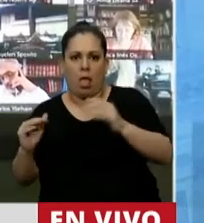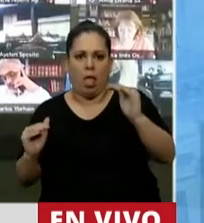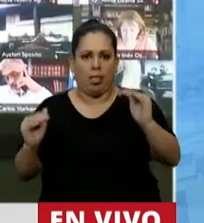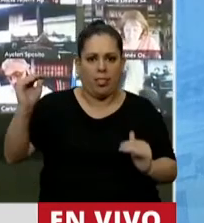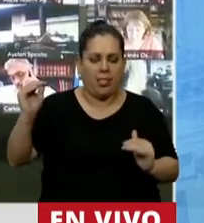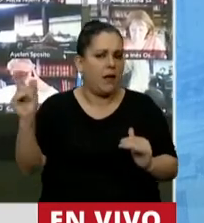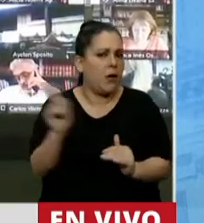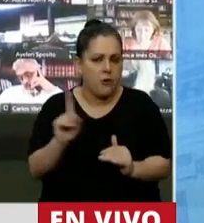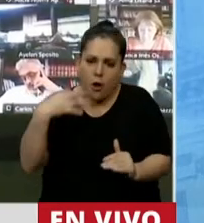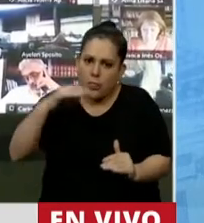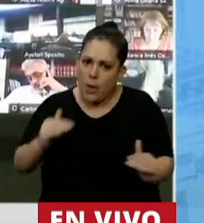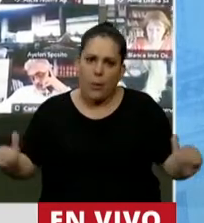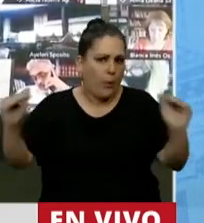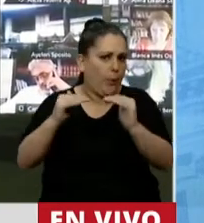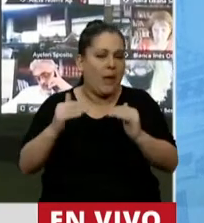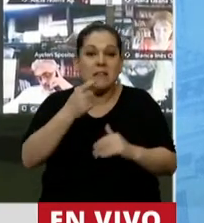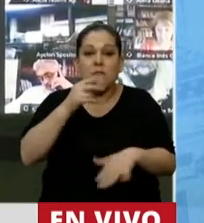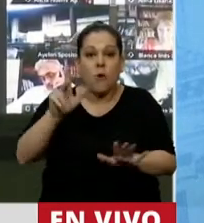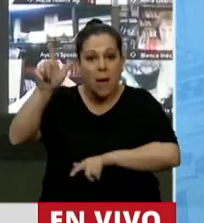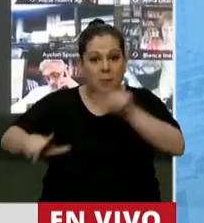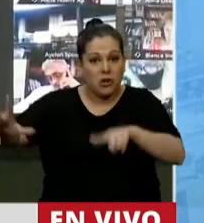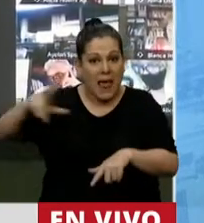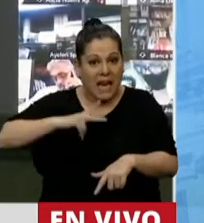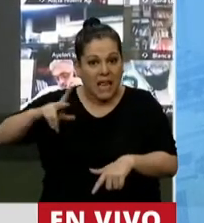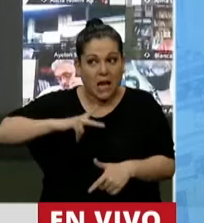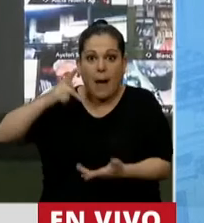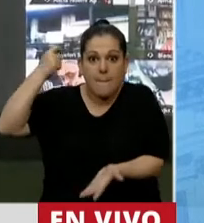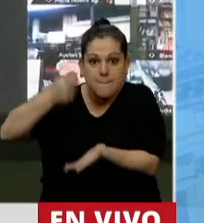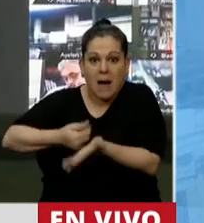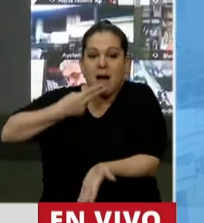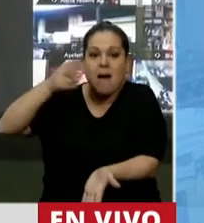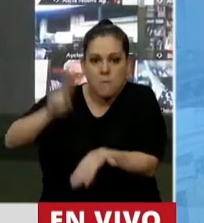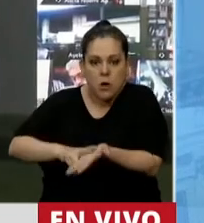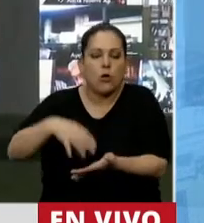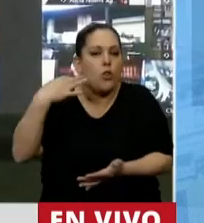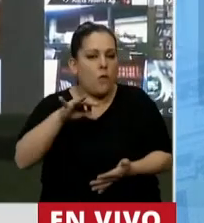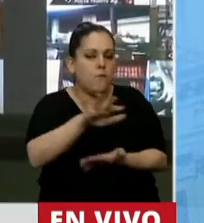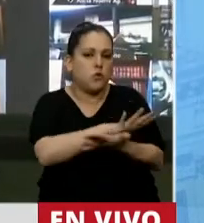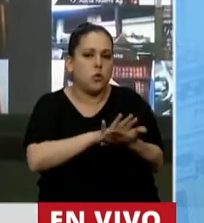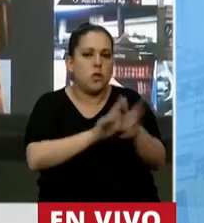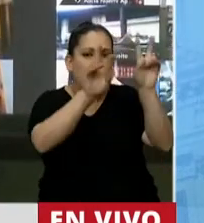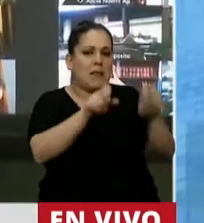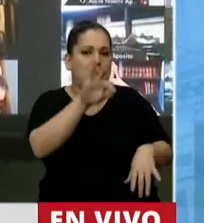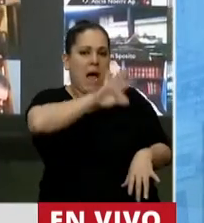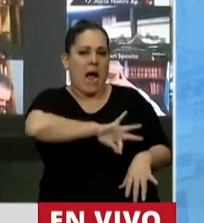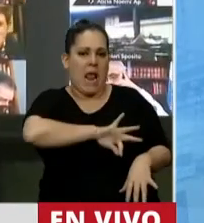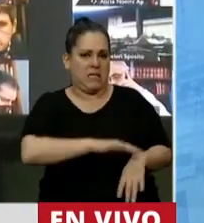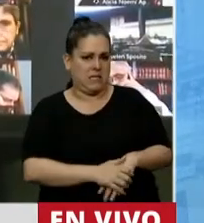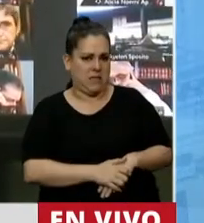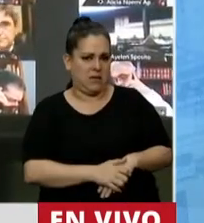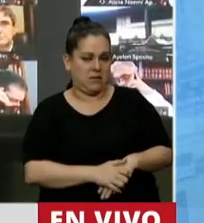ricos paguen un impuesto, tenemos que acomodar ganancias. Y seguramente